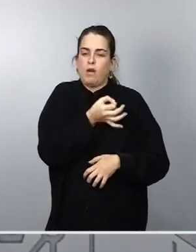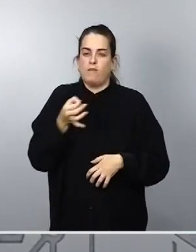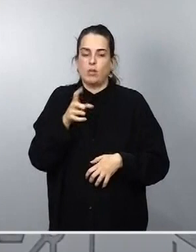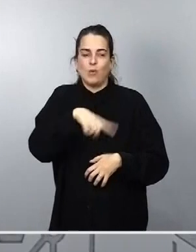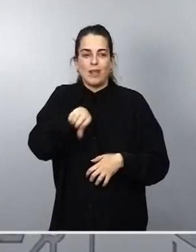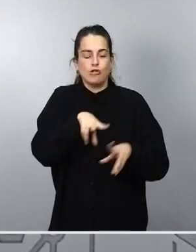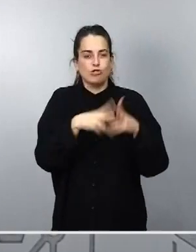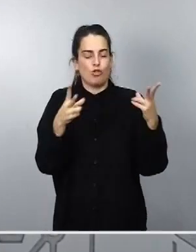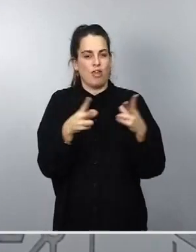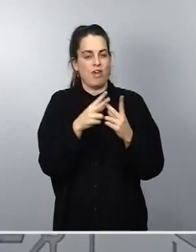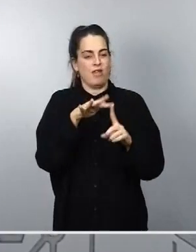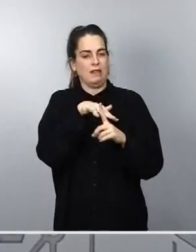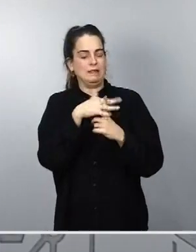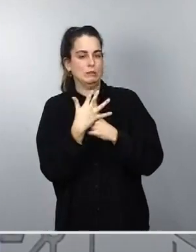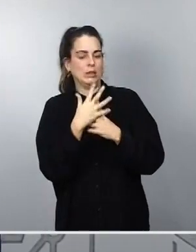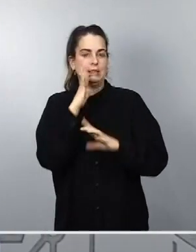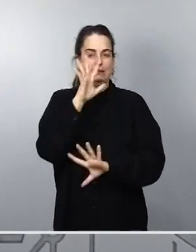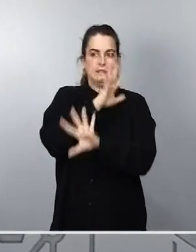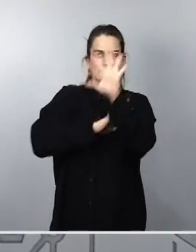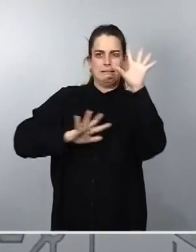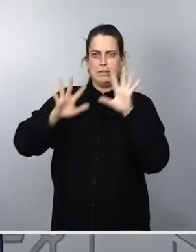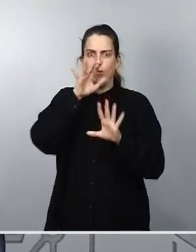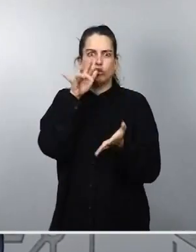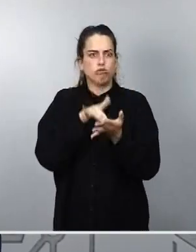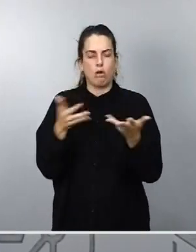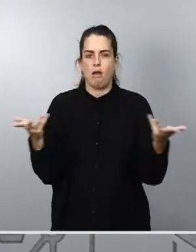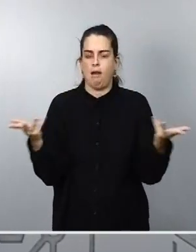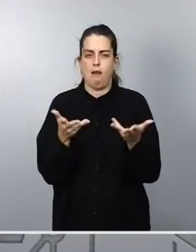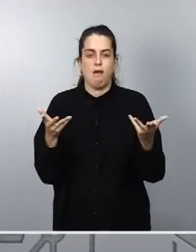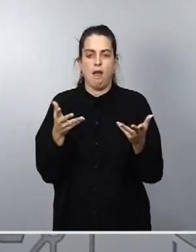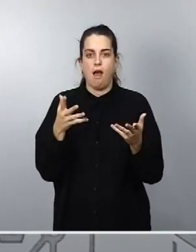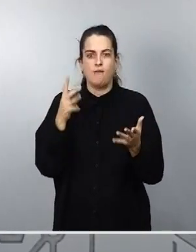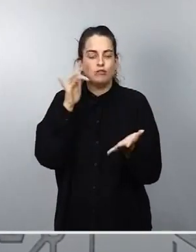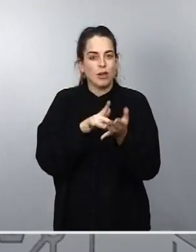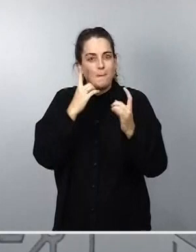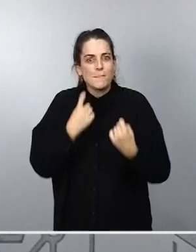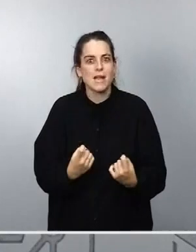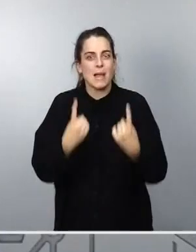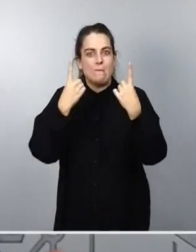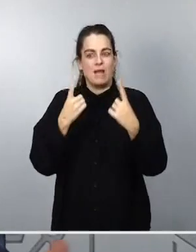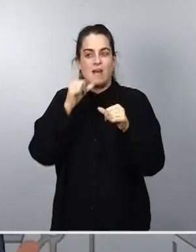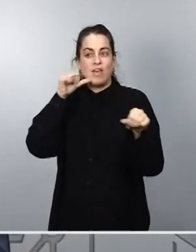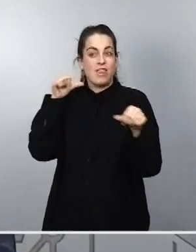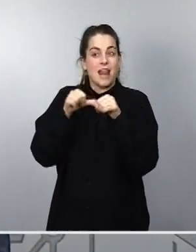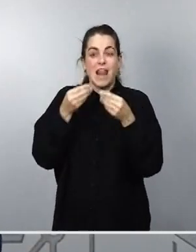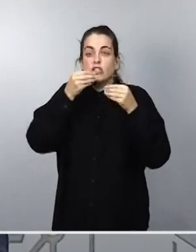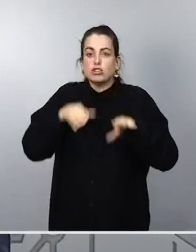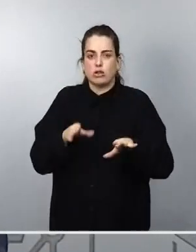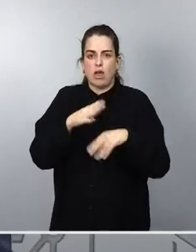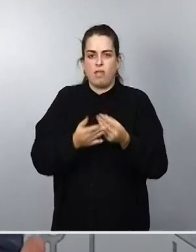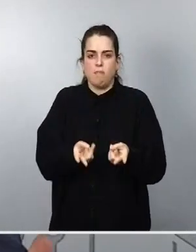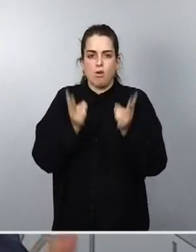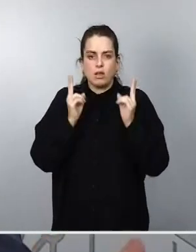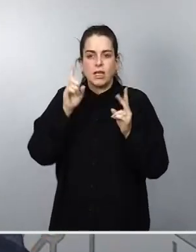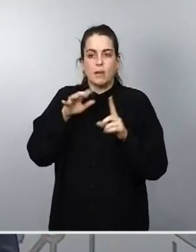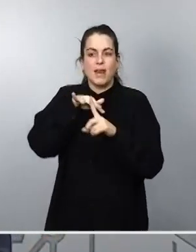institucional tan grave y tan inédito, no solamente en la historia democrática de nuestro país, sino también en el contexto europeo en